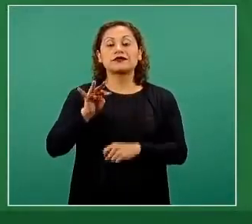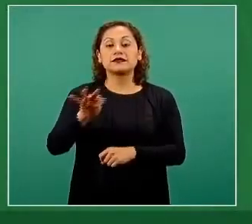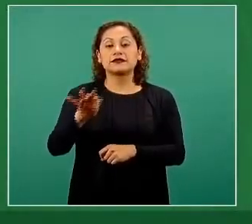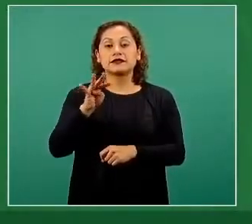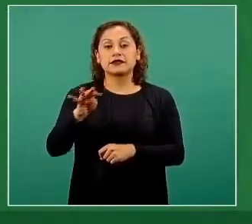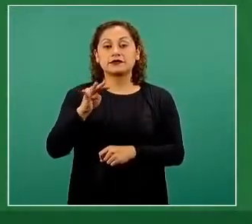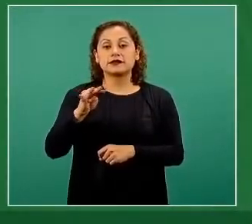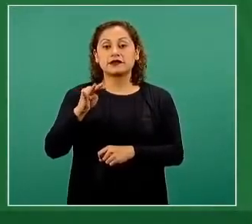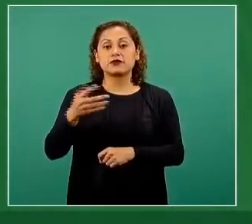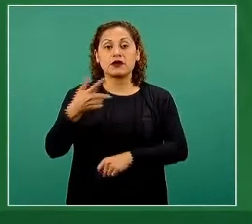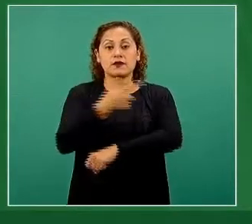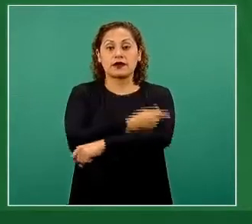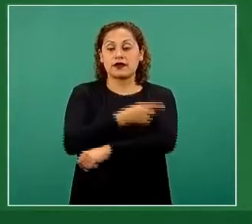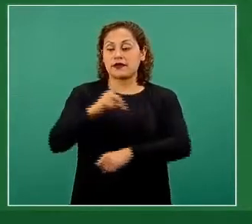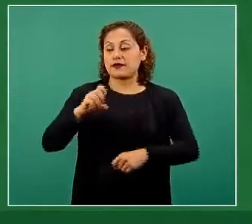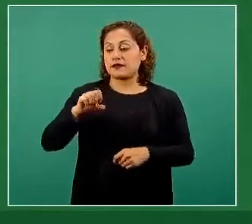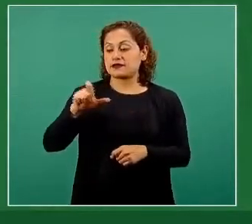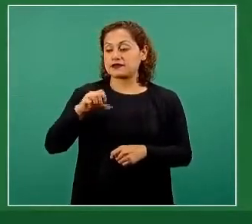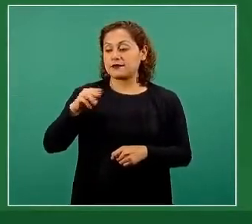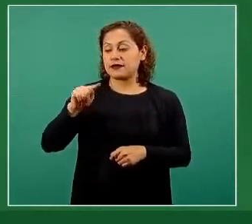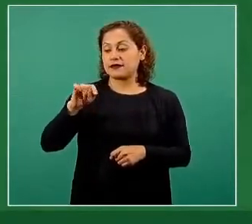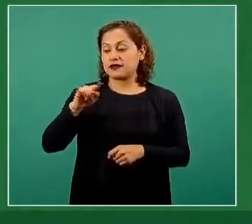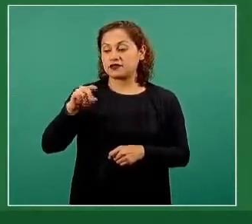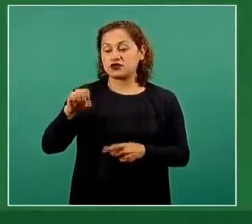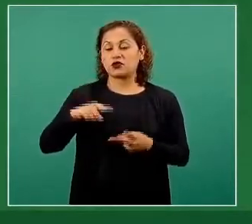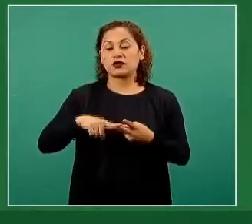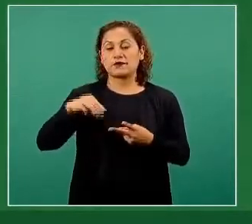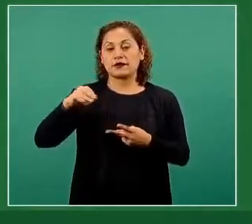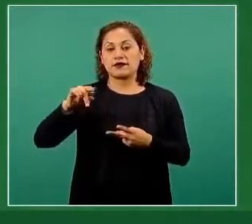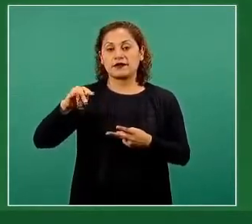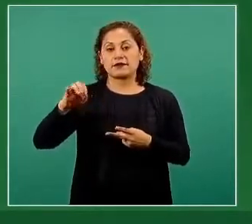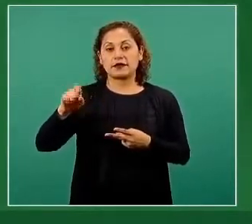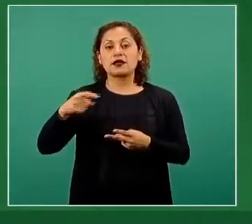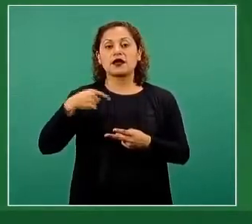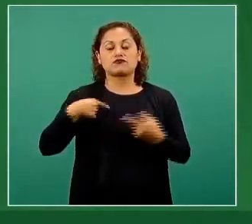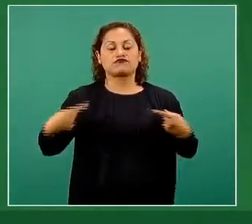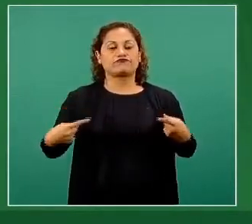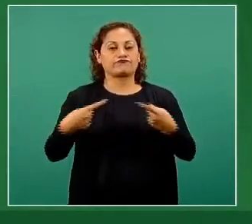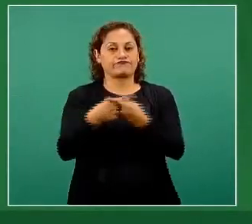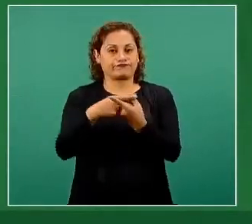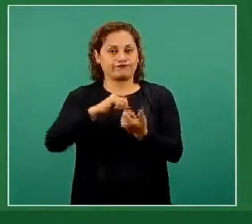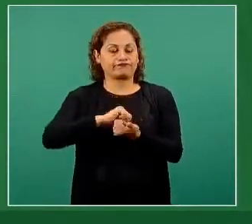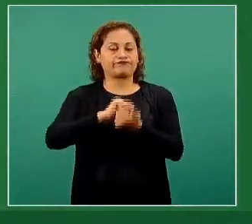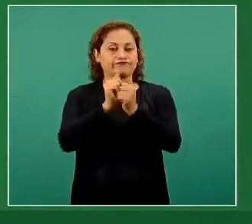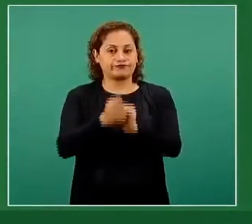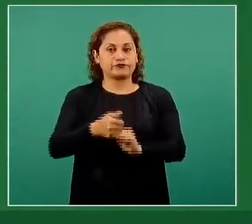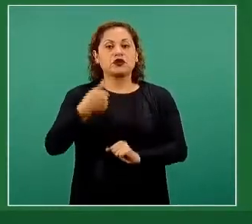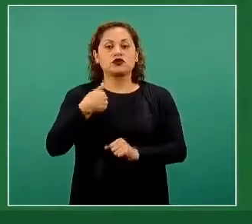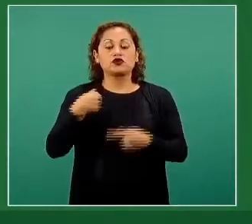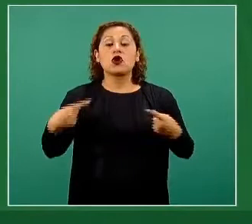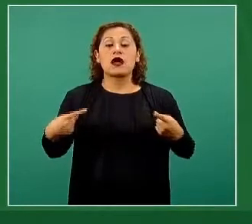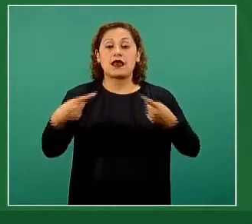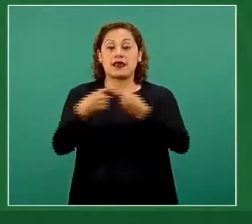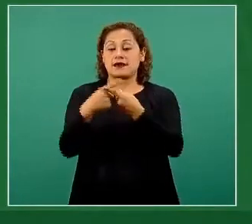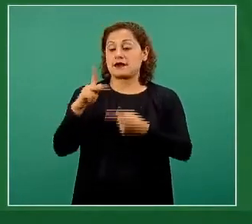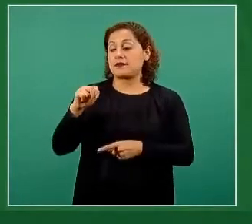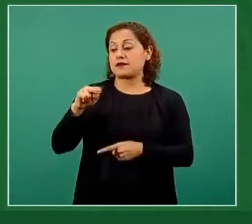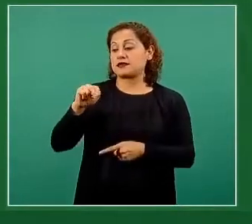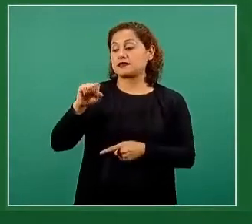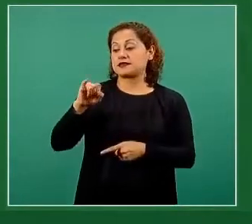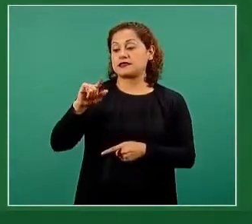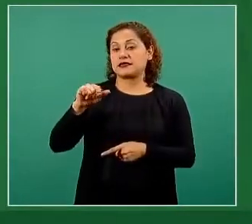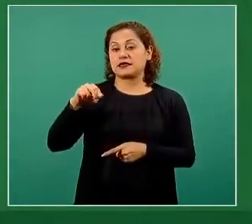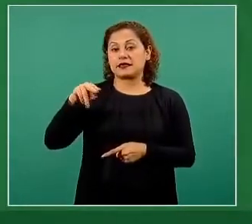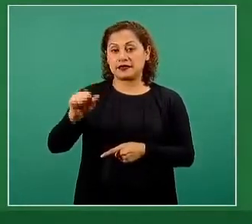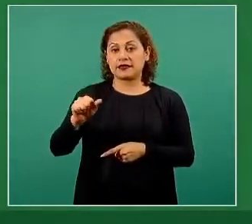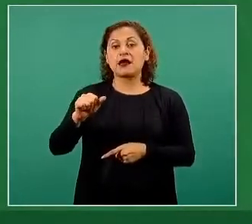dexametasona y difenidramina juntas y tuve reacción. También soy alérgica a la penicilina. Ahora que me